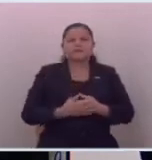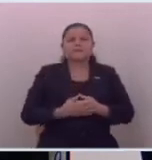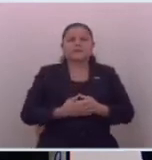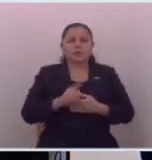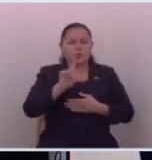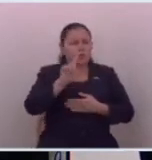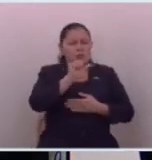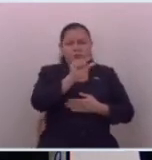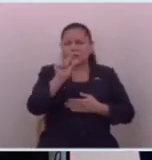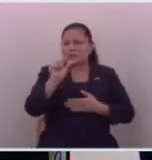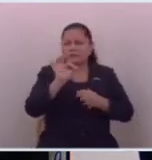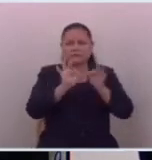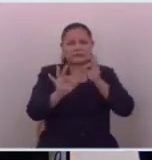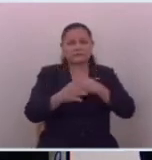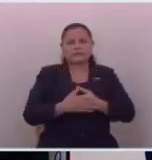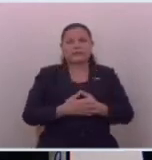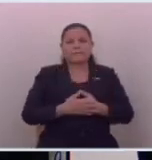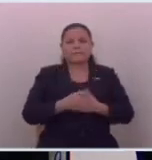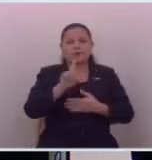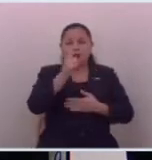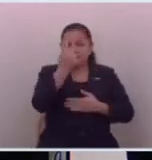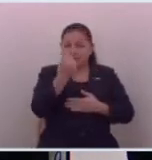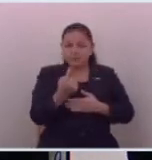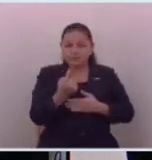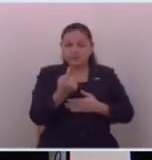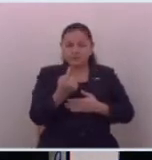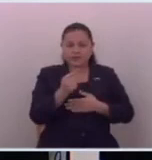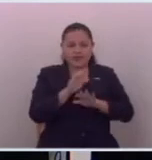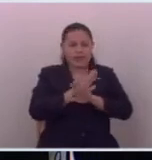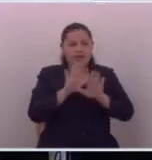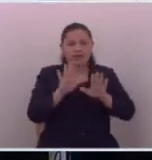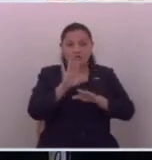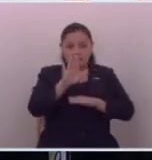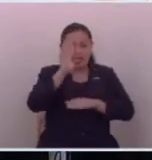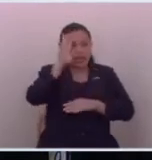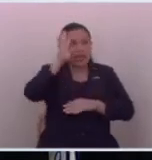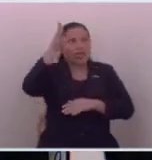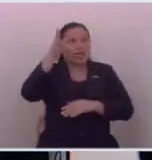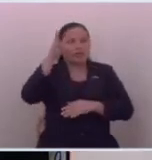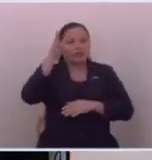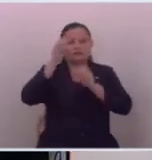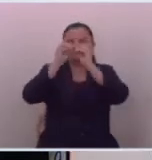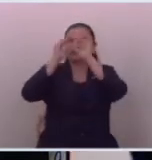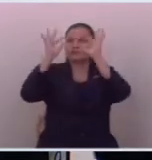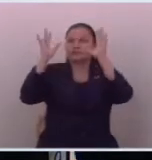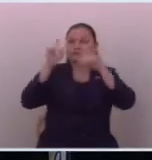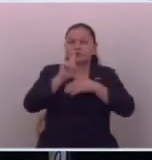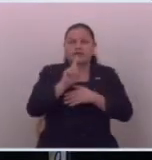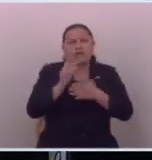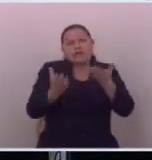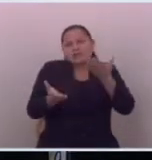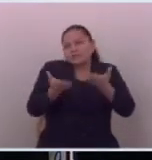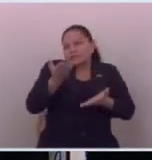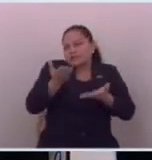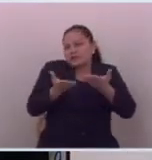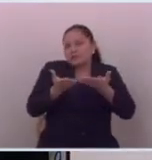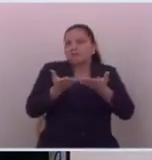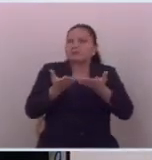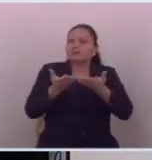un nombre una persona no los que ustedes se imaginan es que a lo mejor